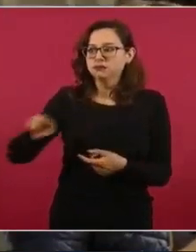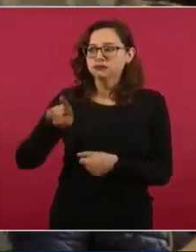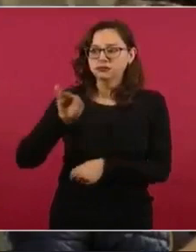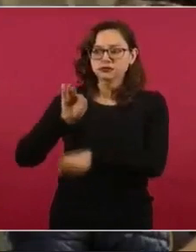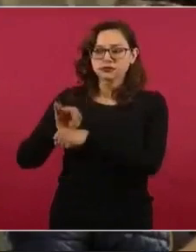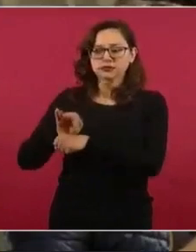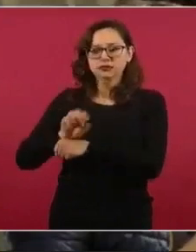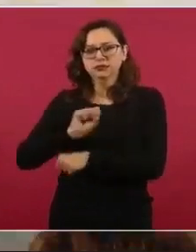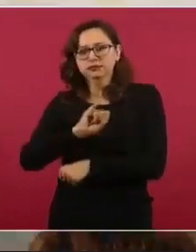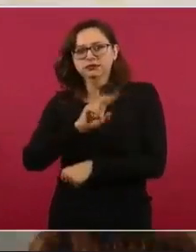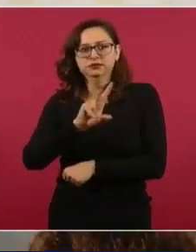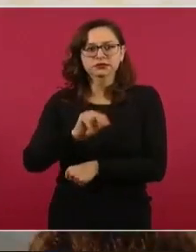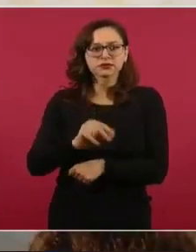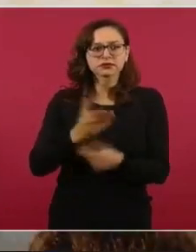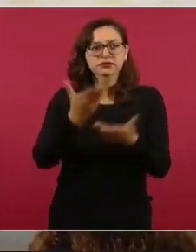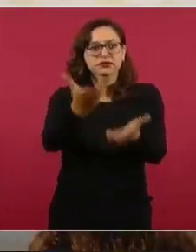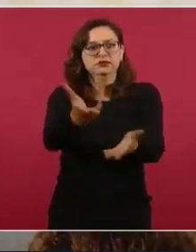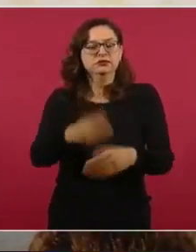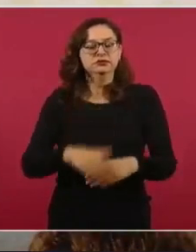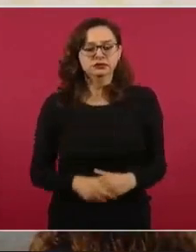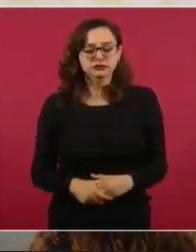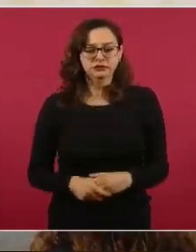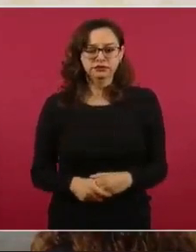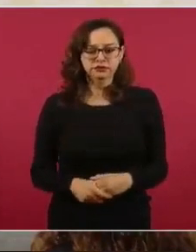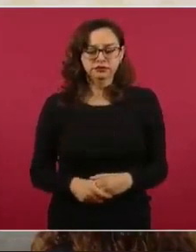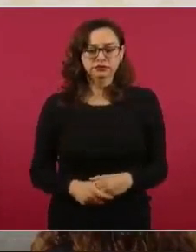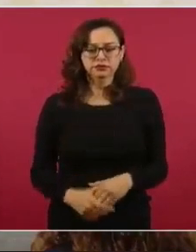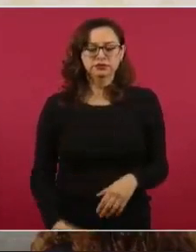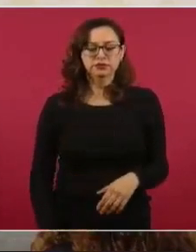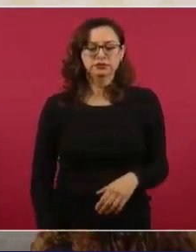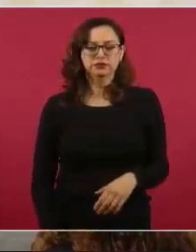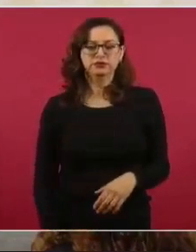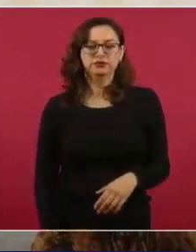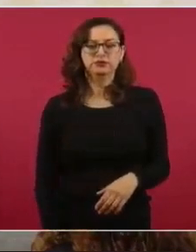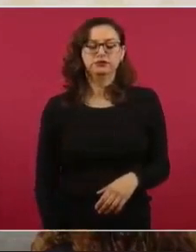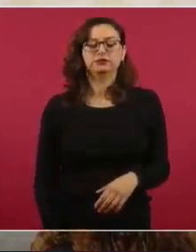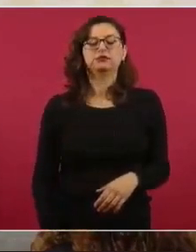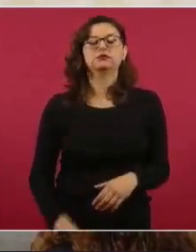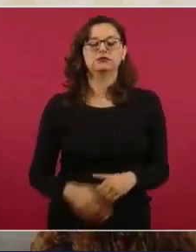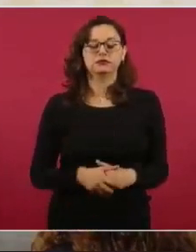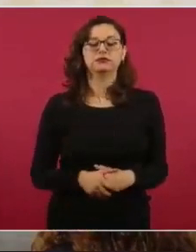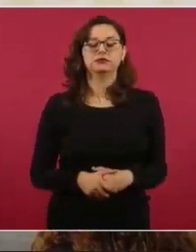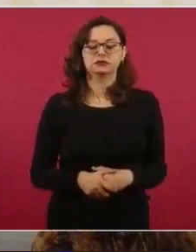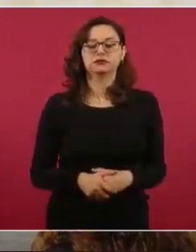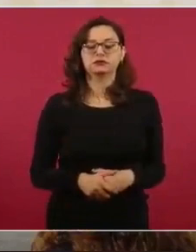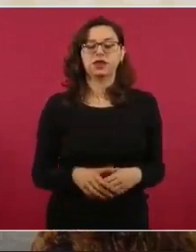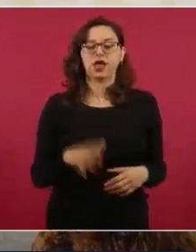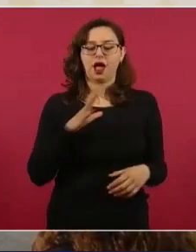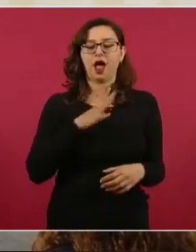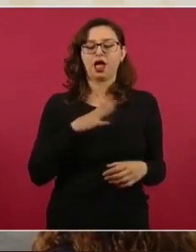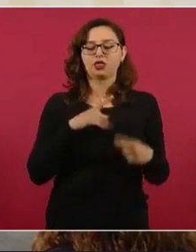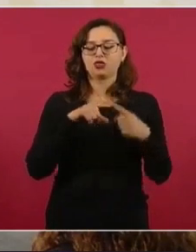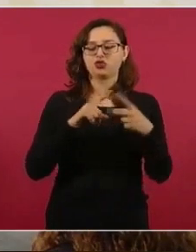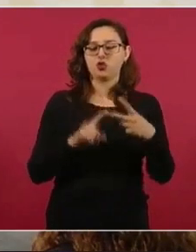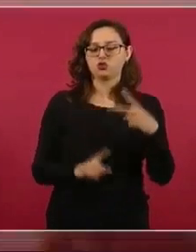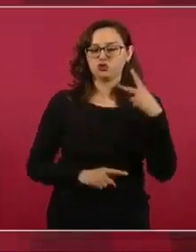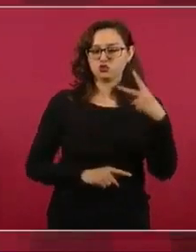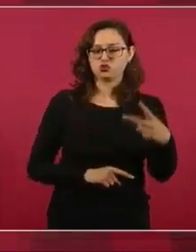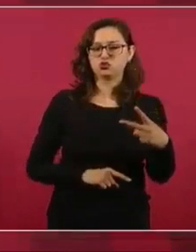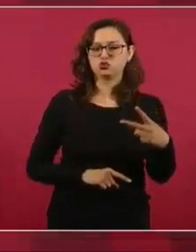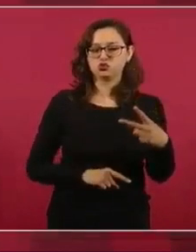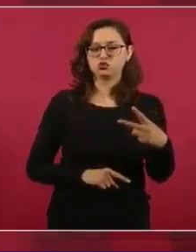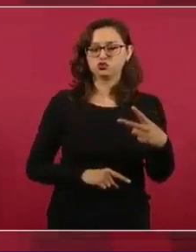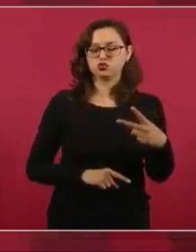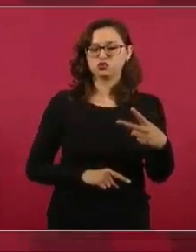mexicanos, presidente. Sí, son dos demandas. Una es que se les